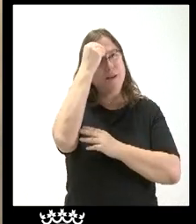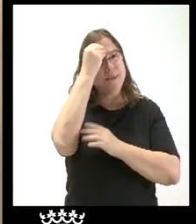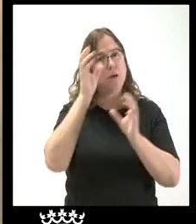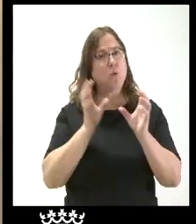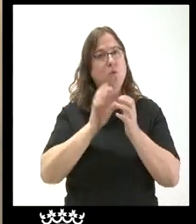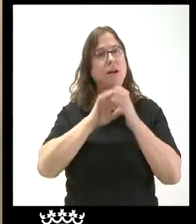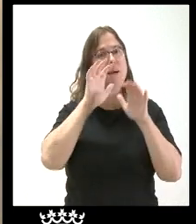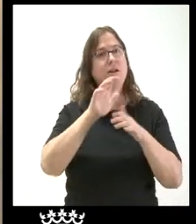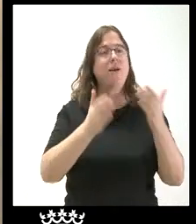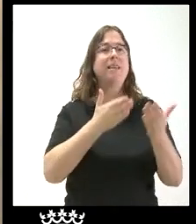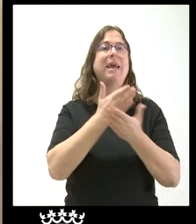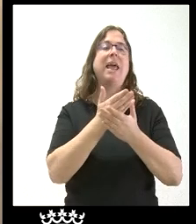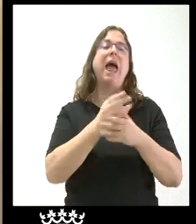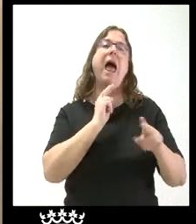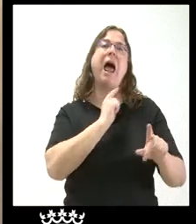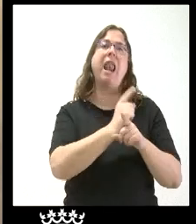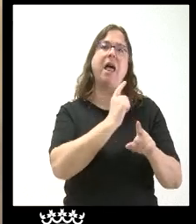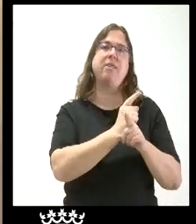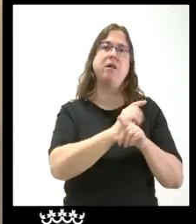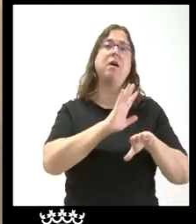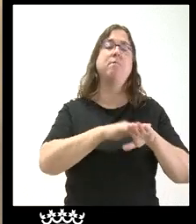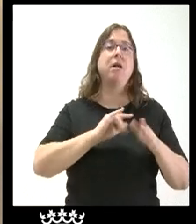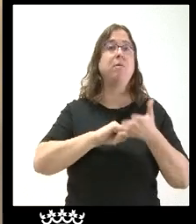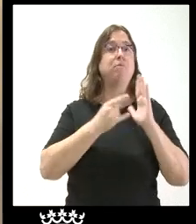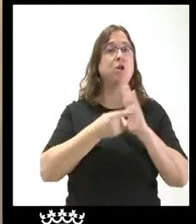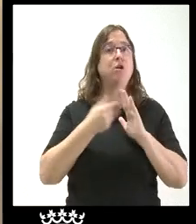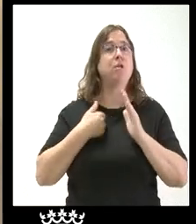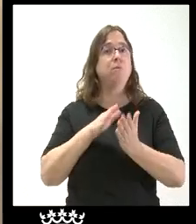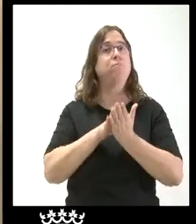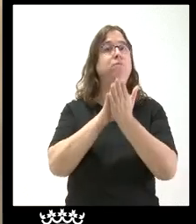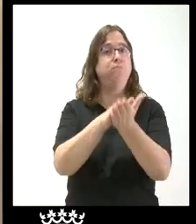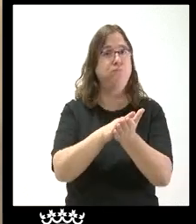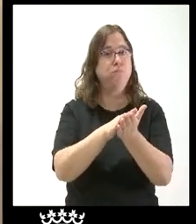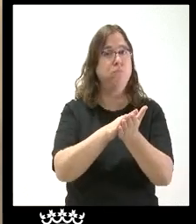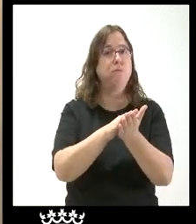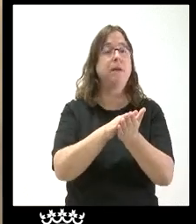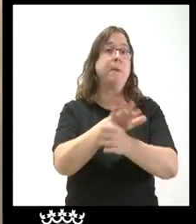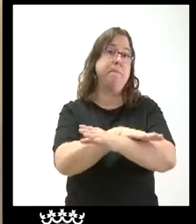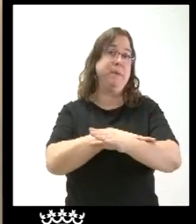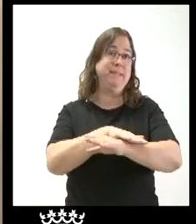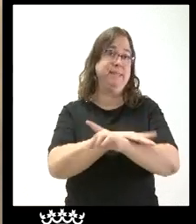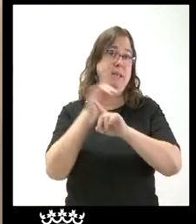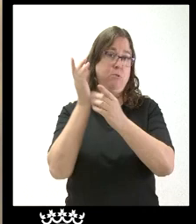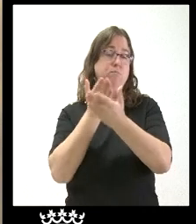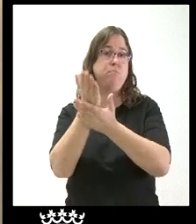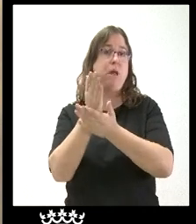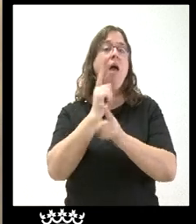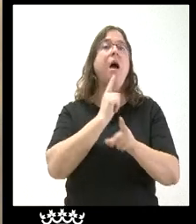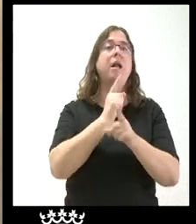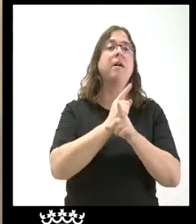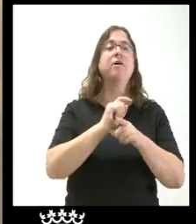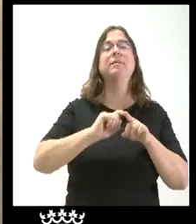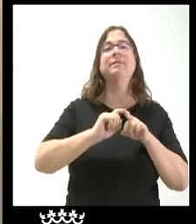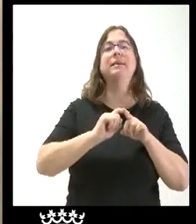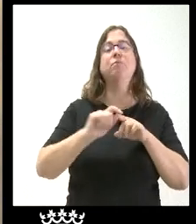Castilla y León presentar alegaciones a proyectos que se presenten que se soliciten al ministerio en este caso en este tipo